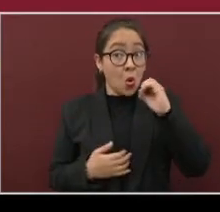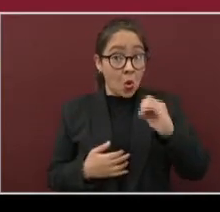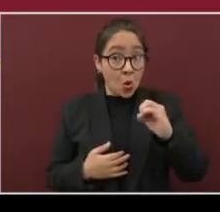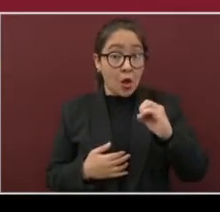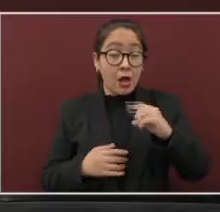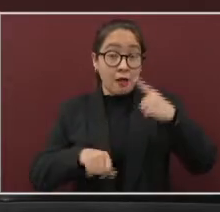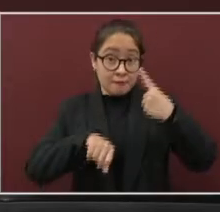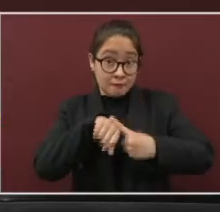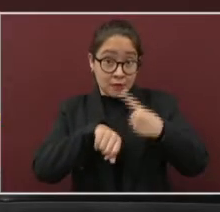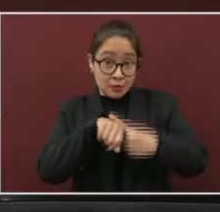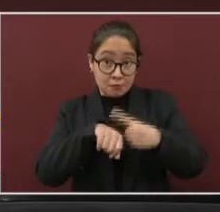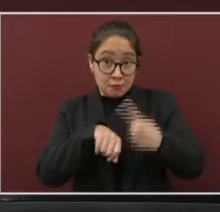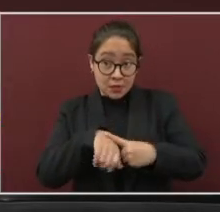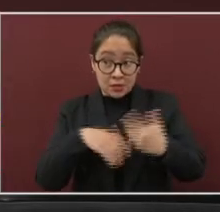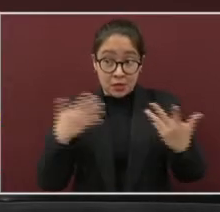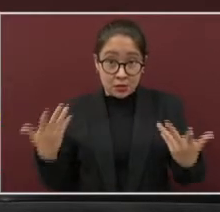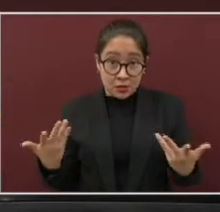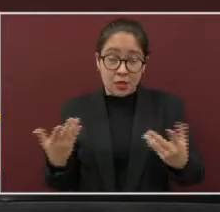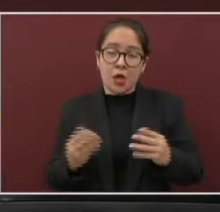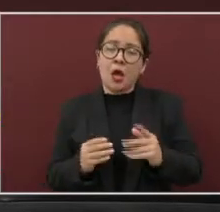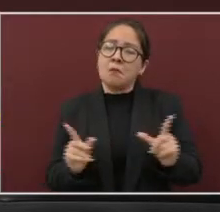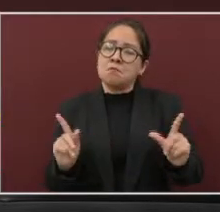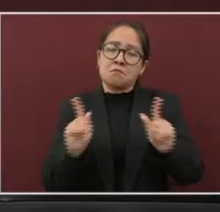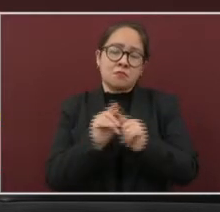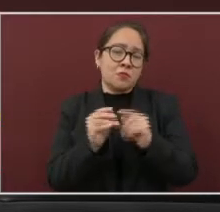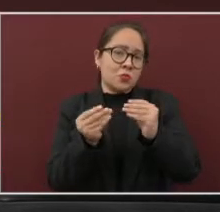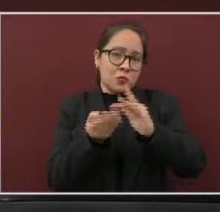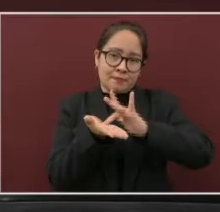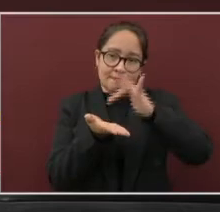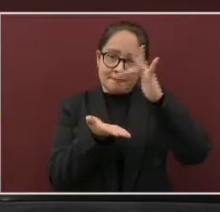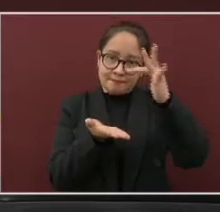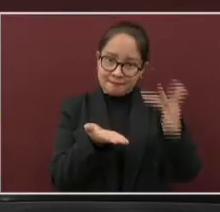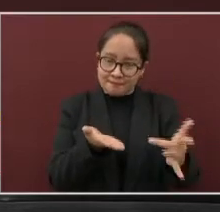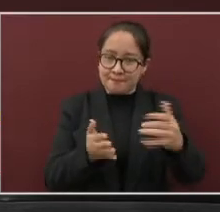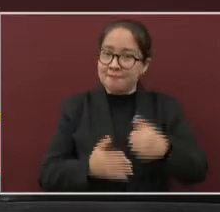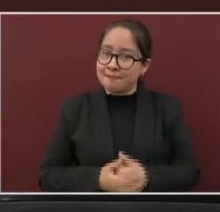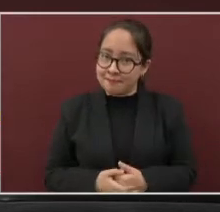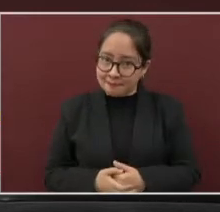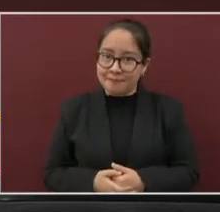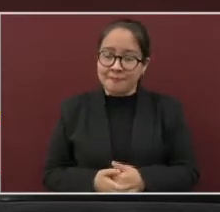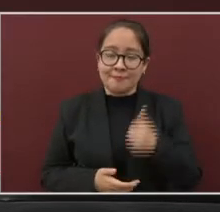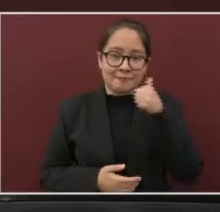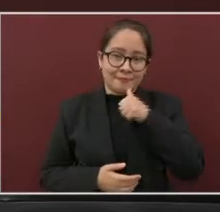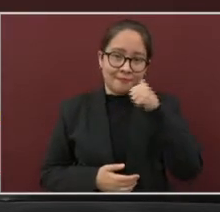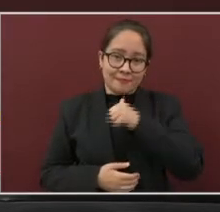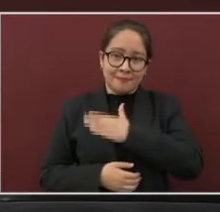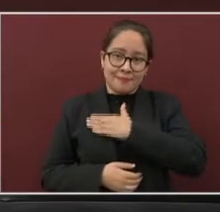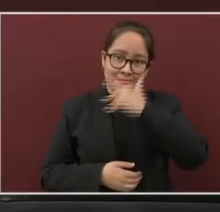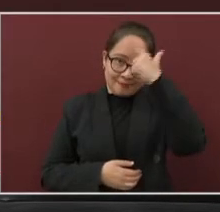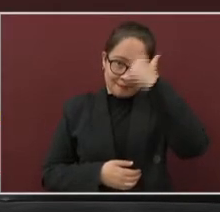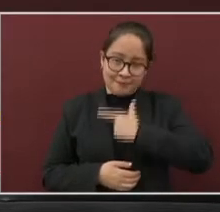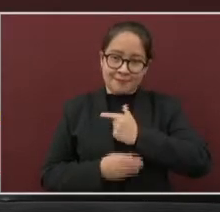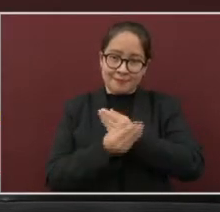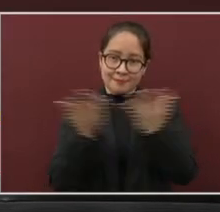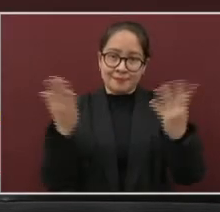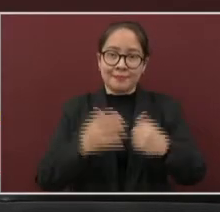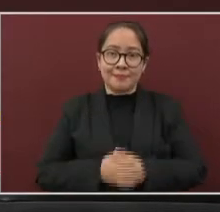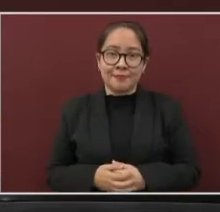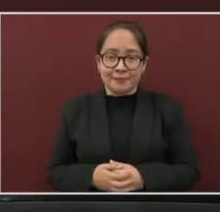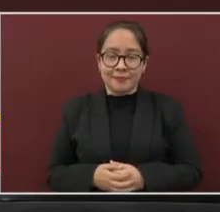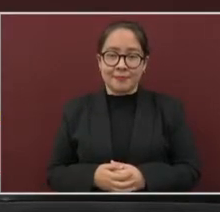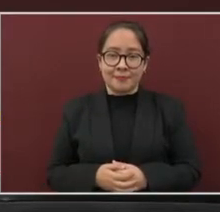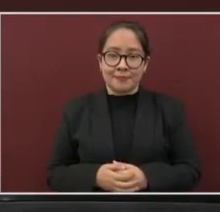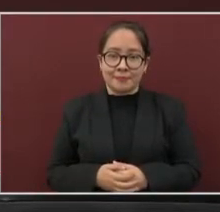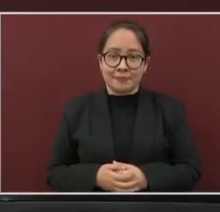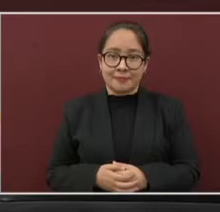enfermedad. Por hoy es todo. Muchísimas gracias por su atención y como siempre, deseando que pasen ustedes muy, pero muy buenas noches.